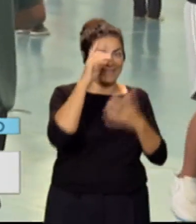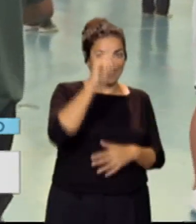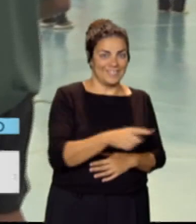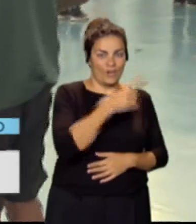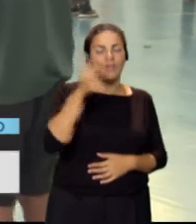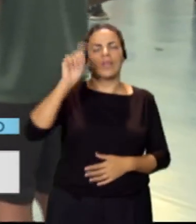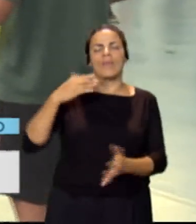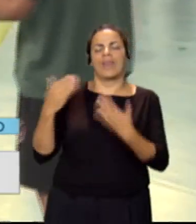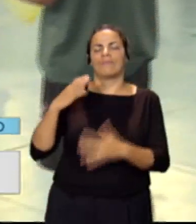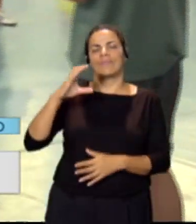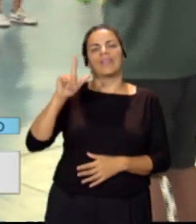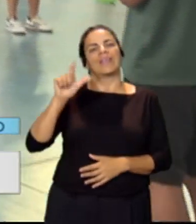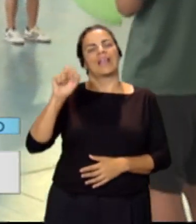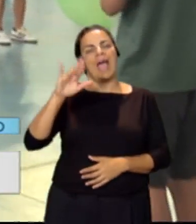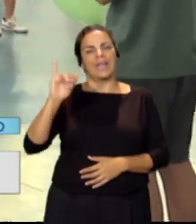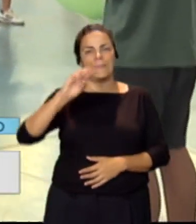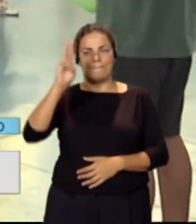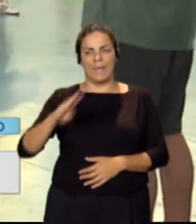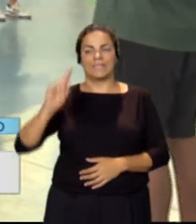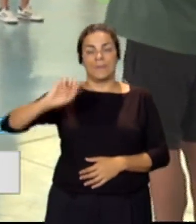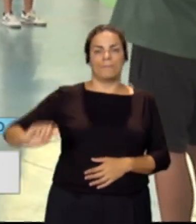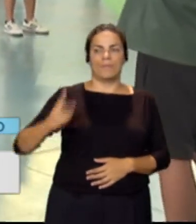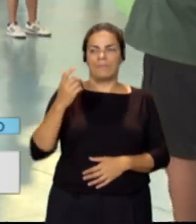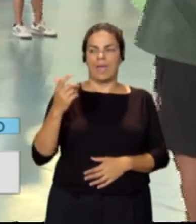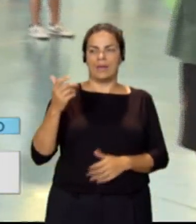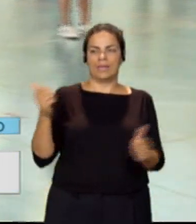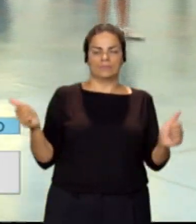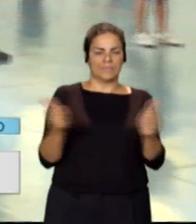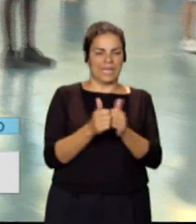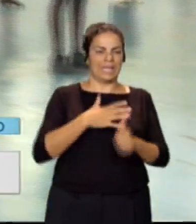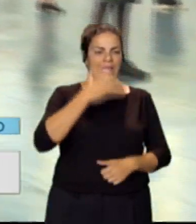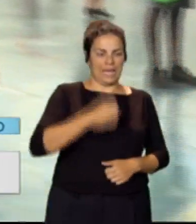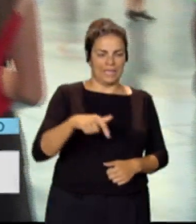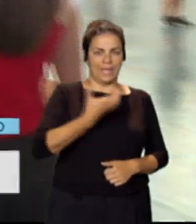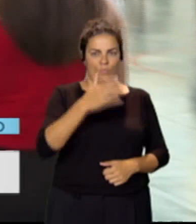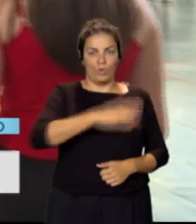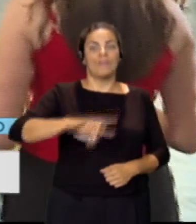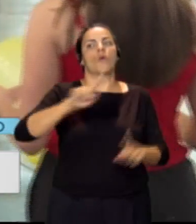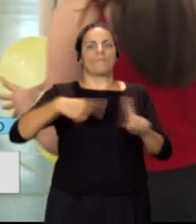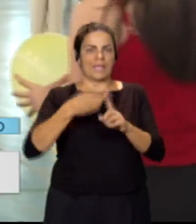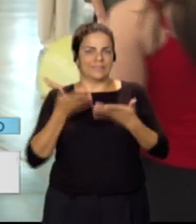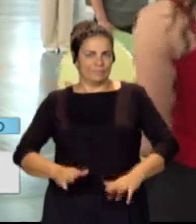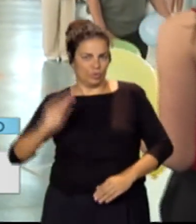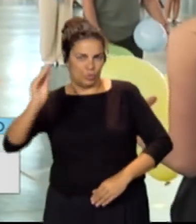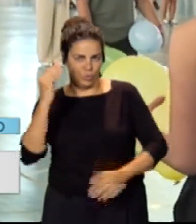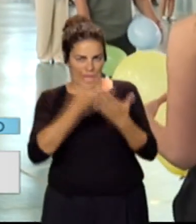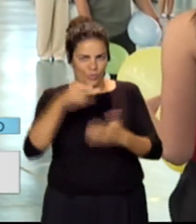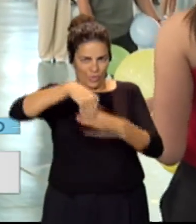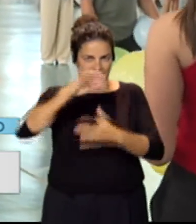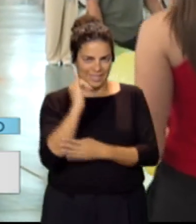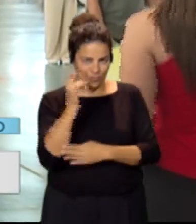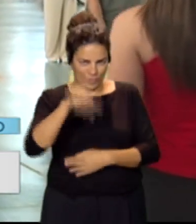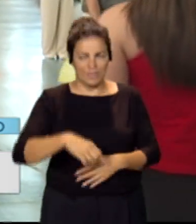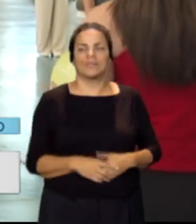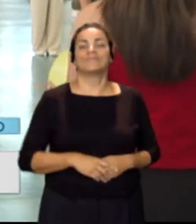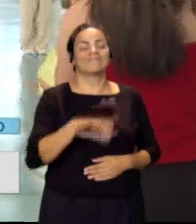primer teniente alcalde de aquí, de este municipio y madre de un alumno de este instituto. Pues sí, buenos días, Canarias. Bueno, decirte sí que estamos súper